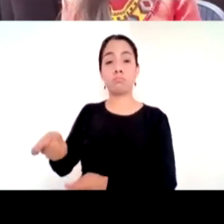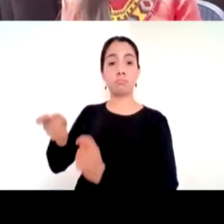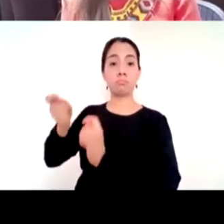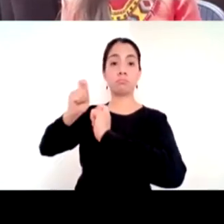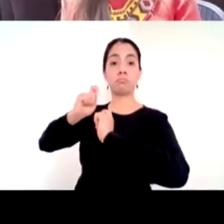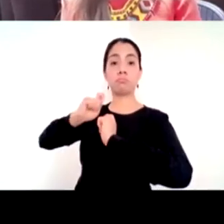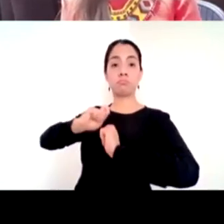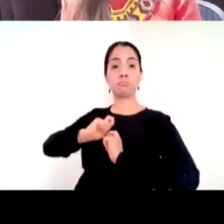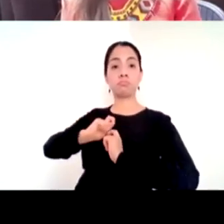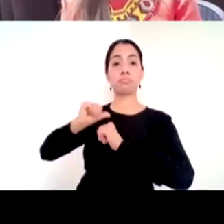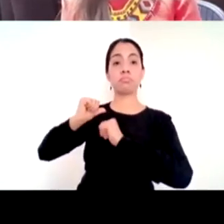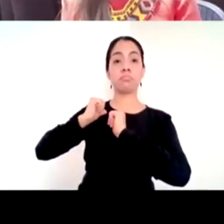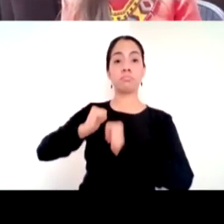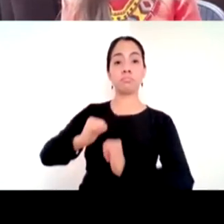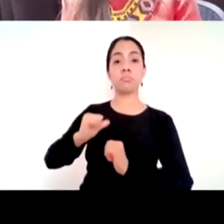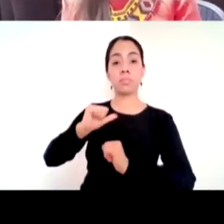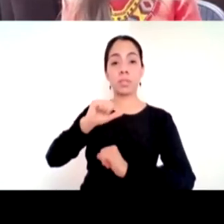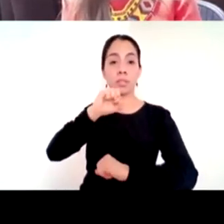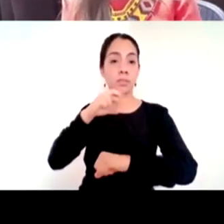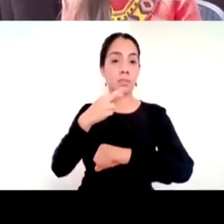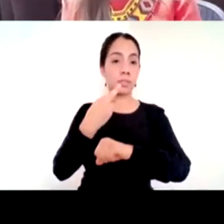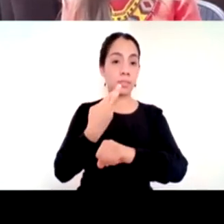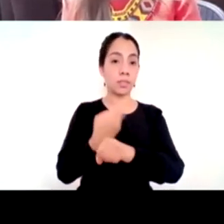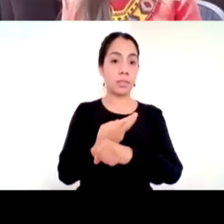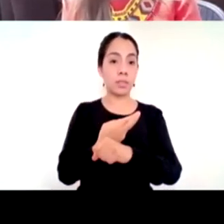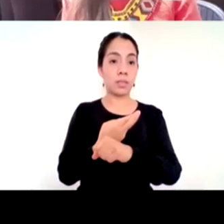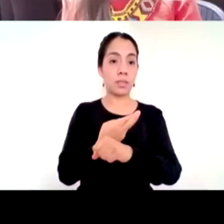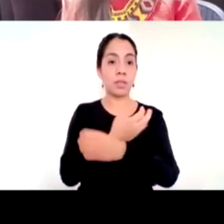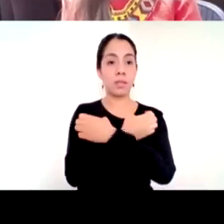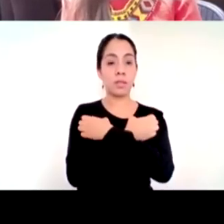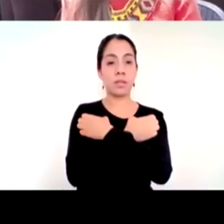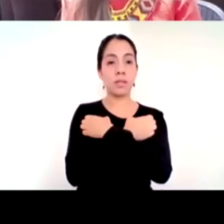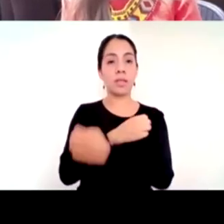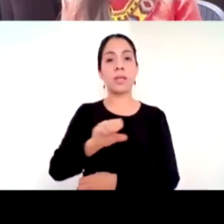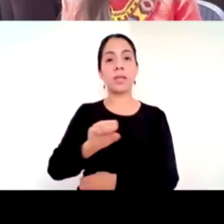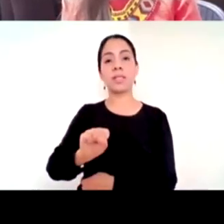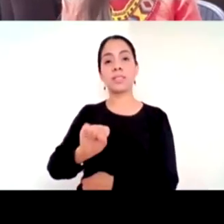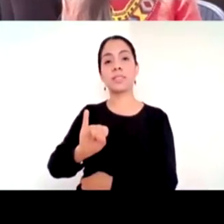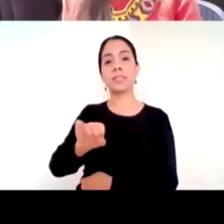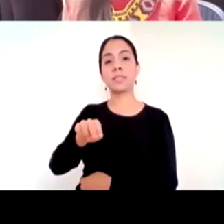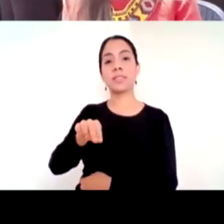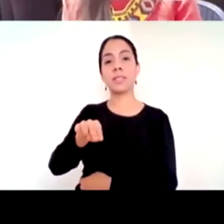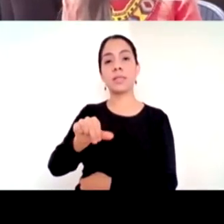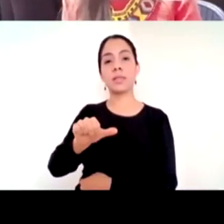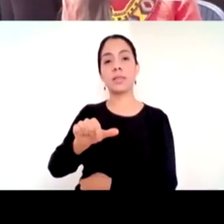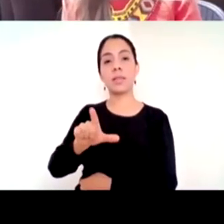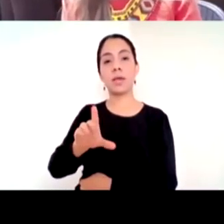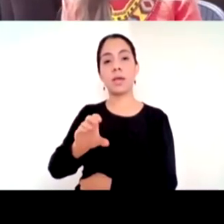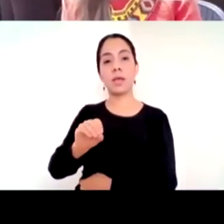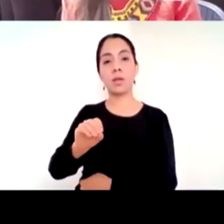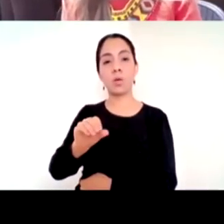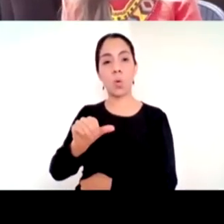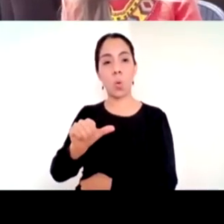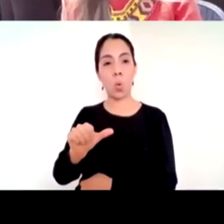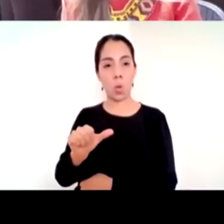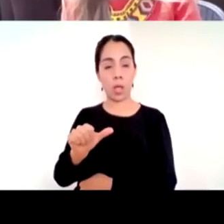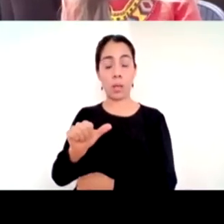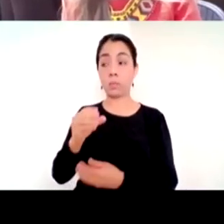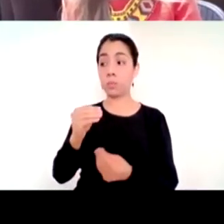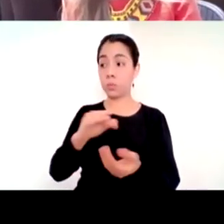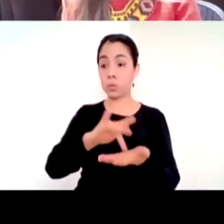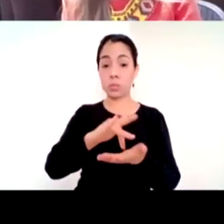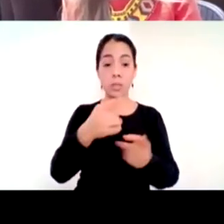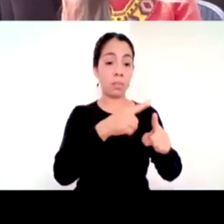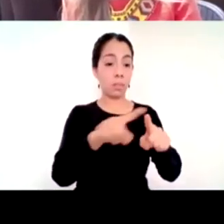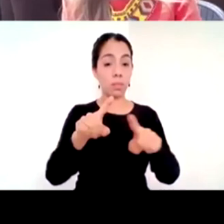de las maestras y los maestros sinaloenses gracias a los líderes sindicales Eden